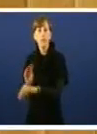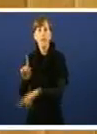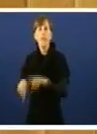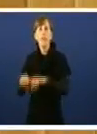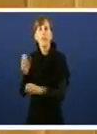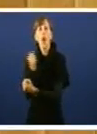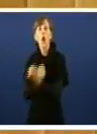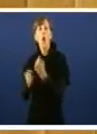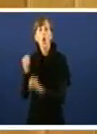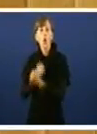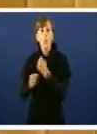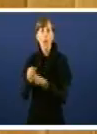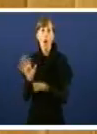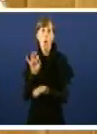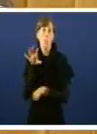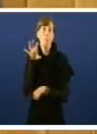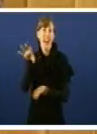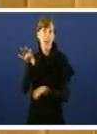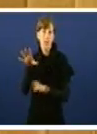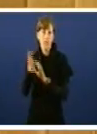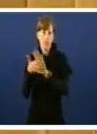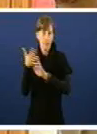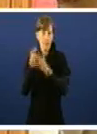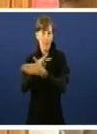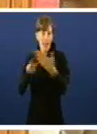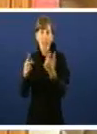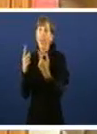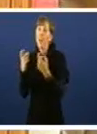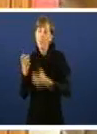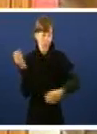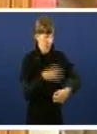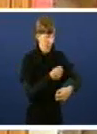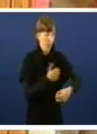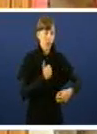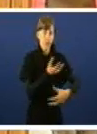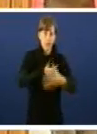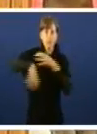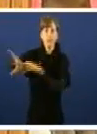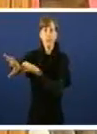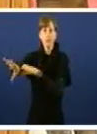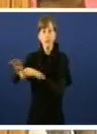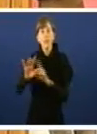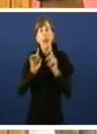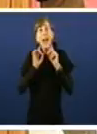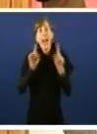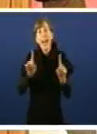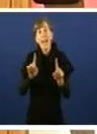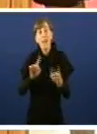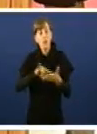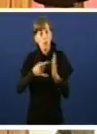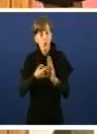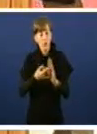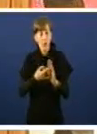economía, ali onde o país, falando en termos galegos, o precisa. Se a que logo, se as entidades financeiras serben para isto,